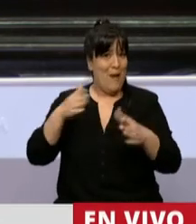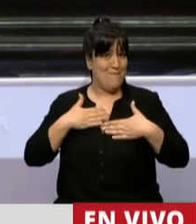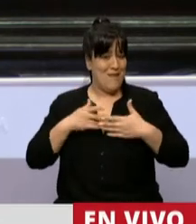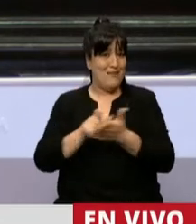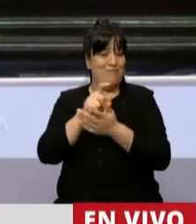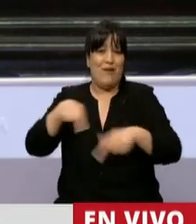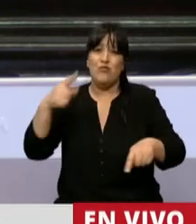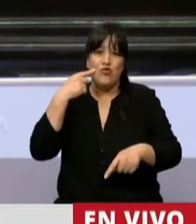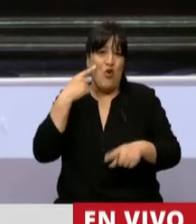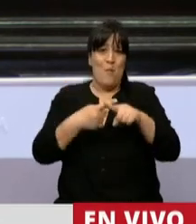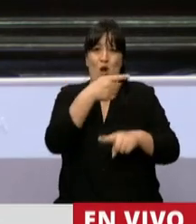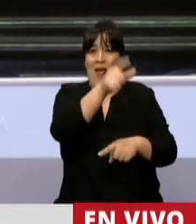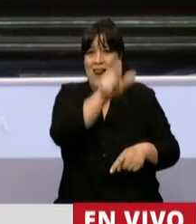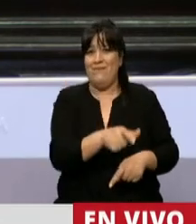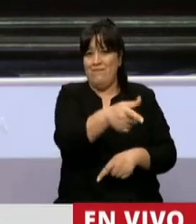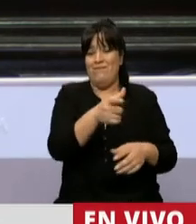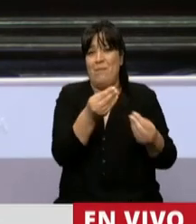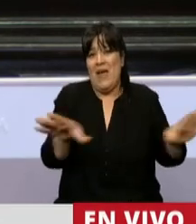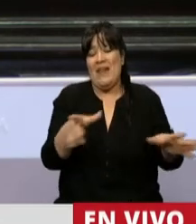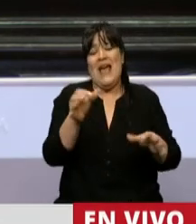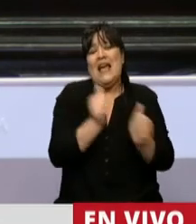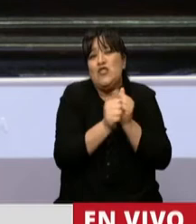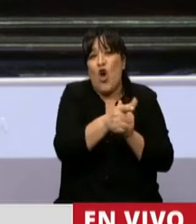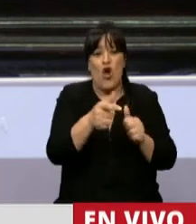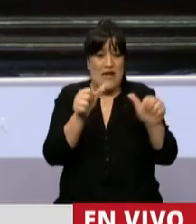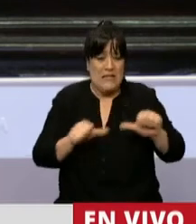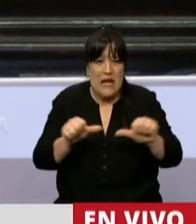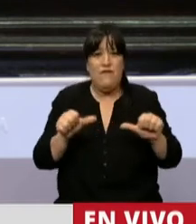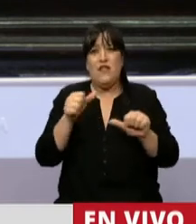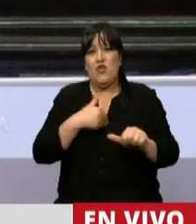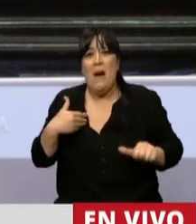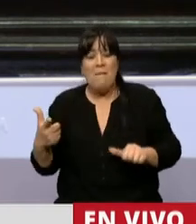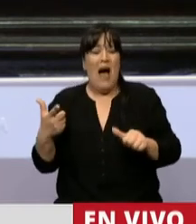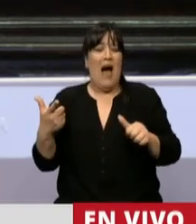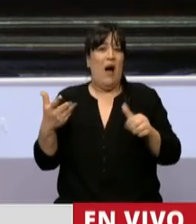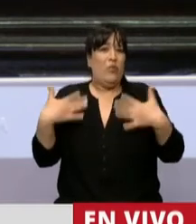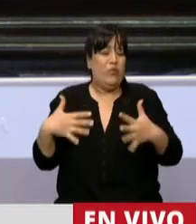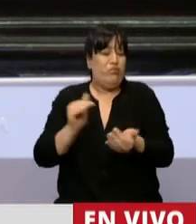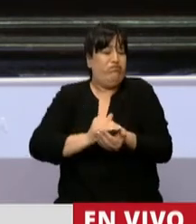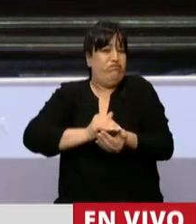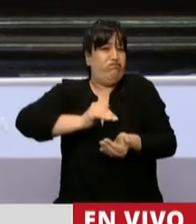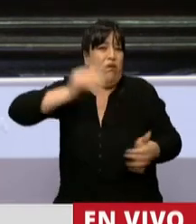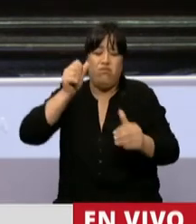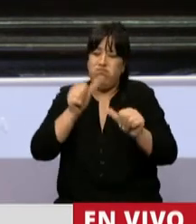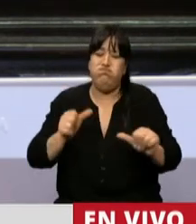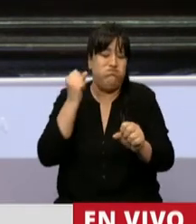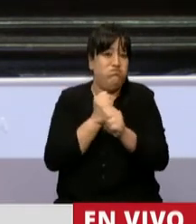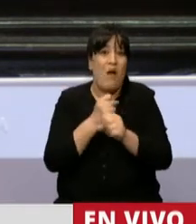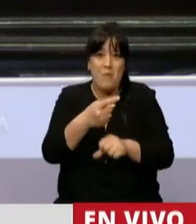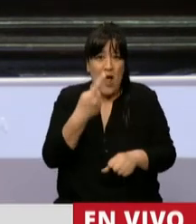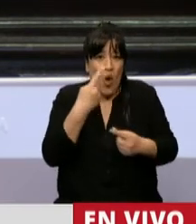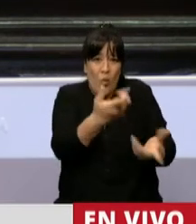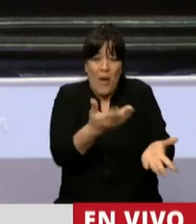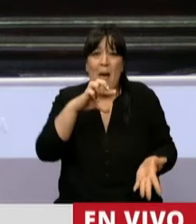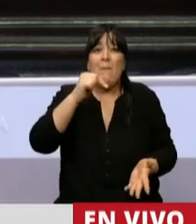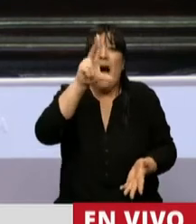solamente me hizo llorar por él, por su historia, por el sacrificio de su mamá, sino porque fui consciente de que Pablo